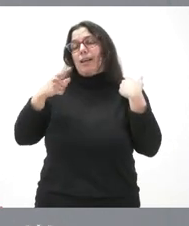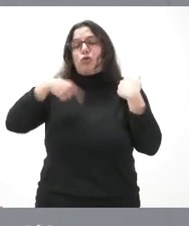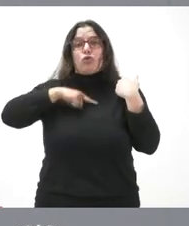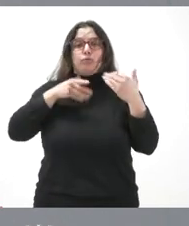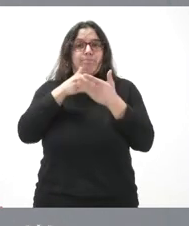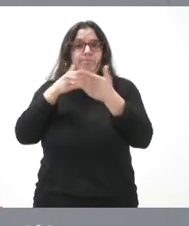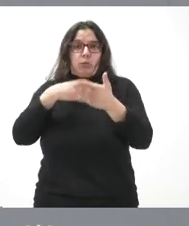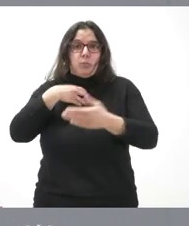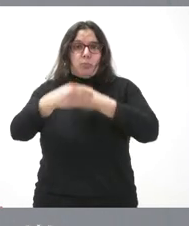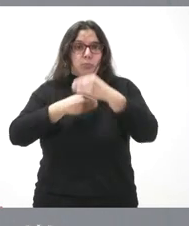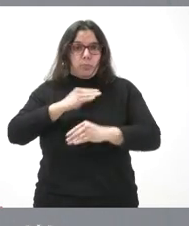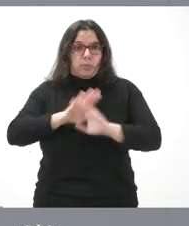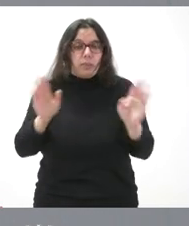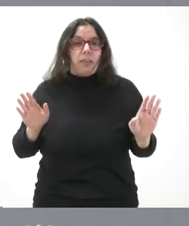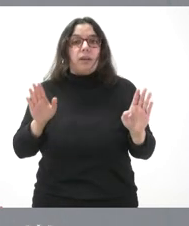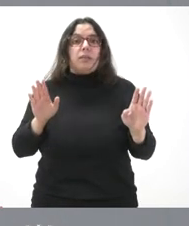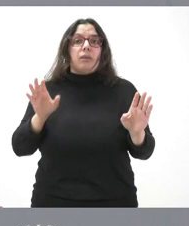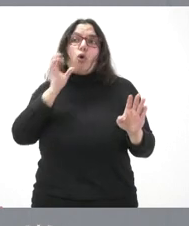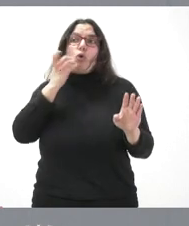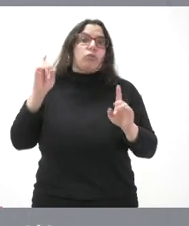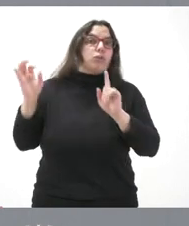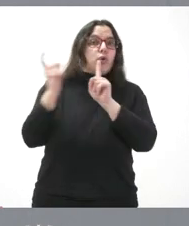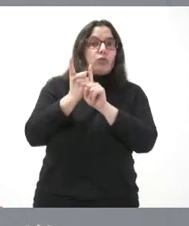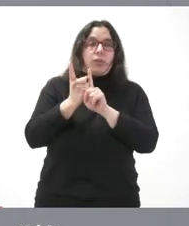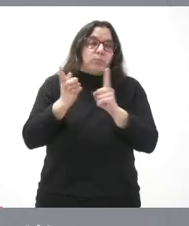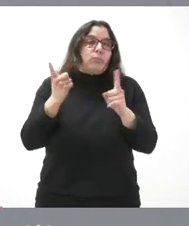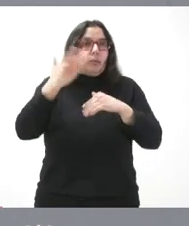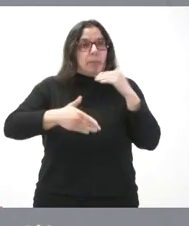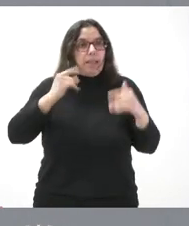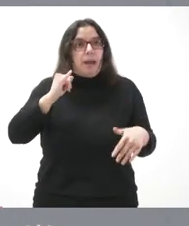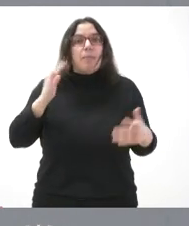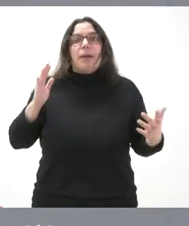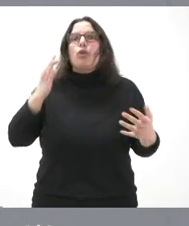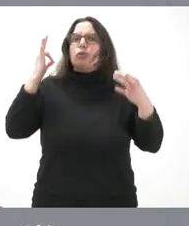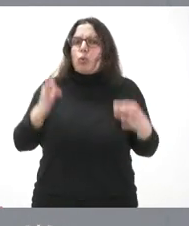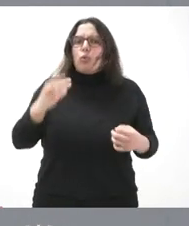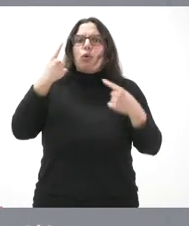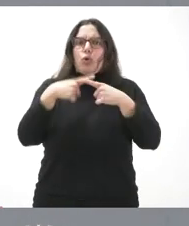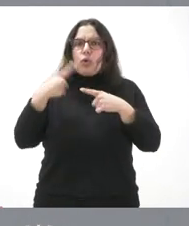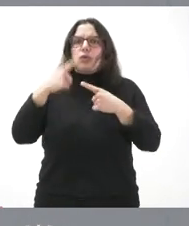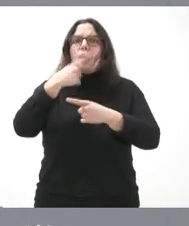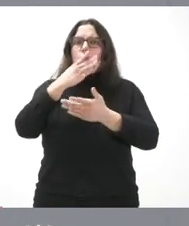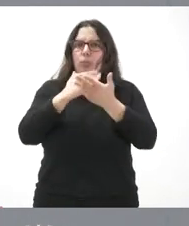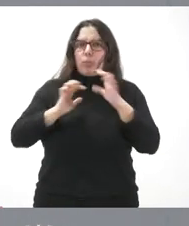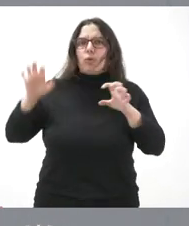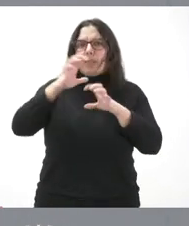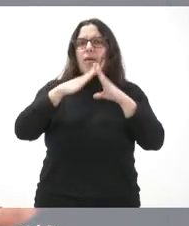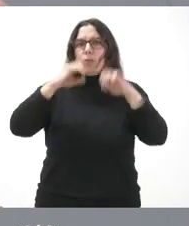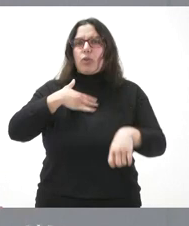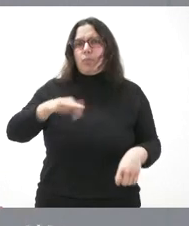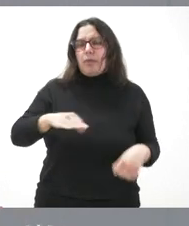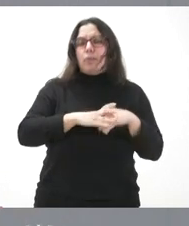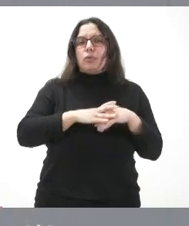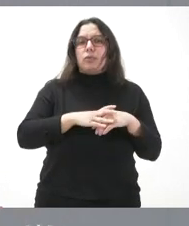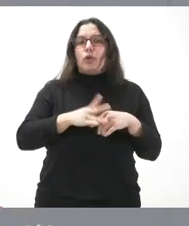quiere ejercer o la quiere ejercer a la contra, pues no podríamos llegar en ese ámbito. Pero seguro que hay cosas donde las comunidades autónomas podemos llegar. Que nos gustaría llegar